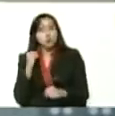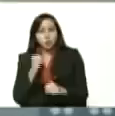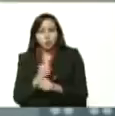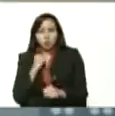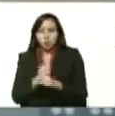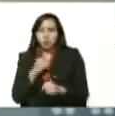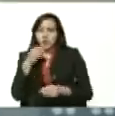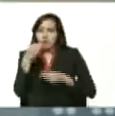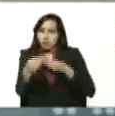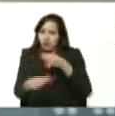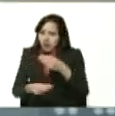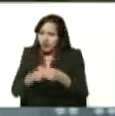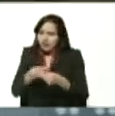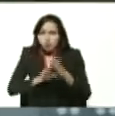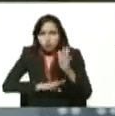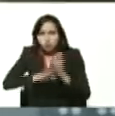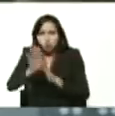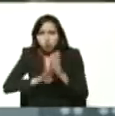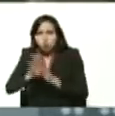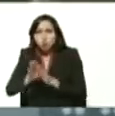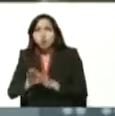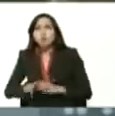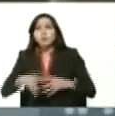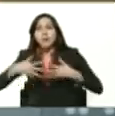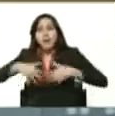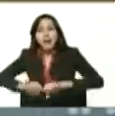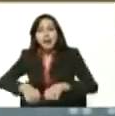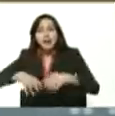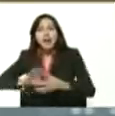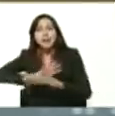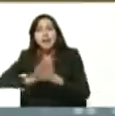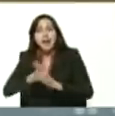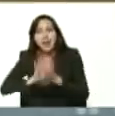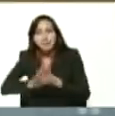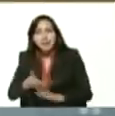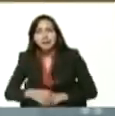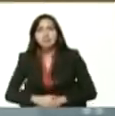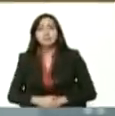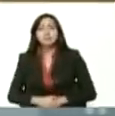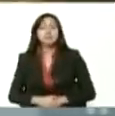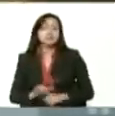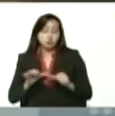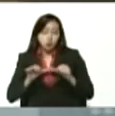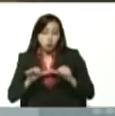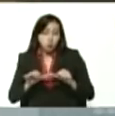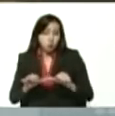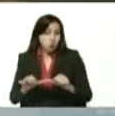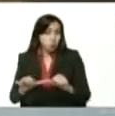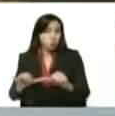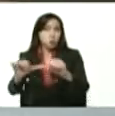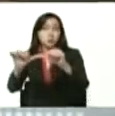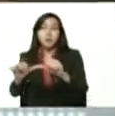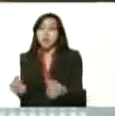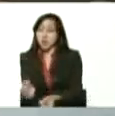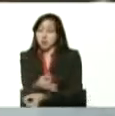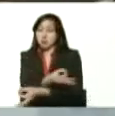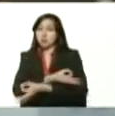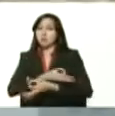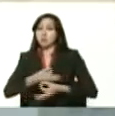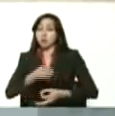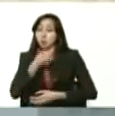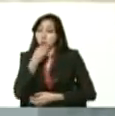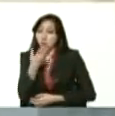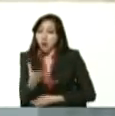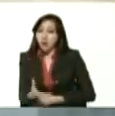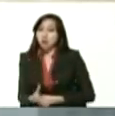la producción de harina de maíz precocido y así debe ser además la calidad están